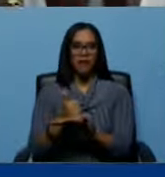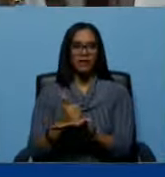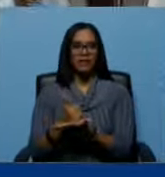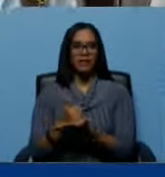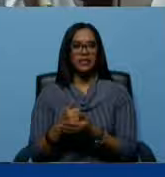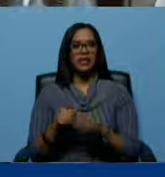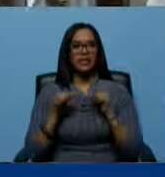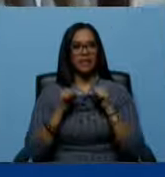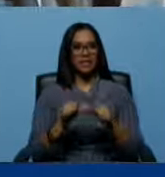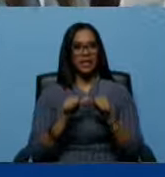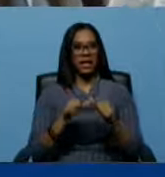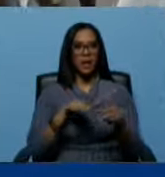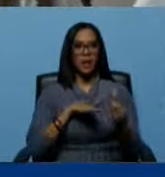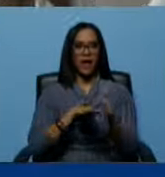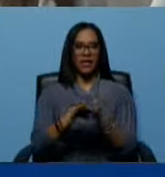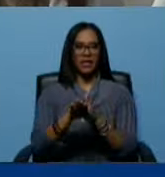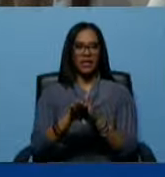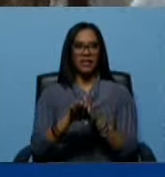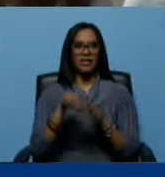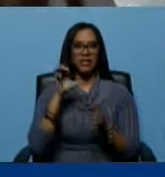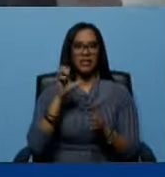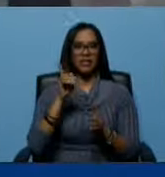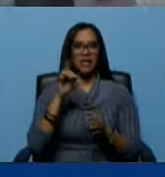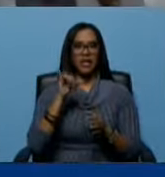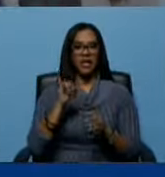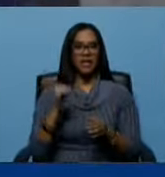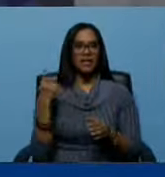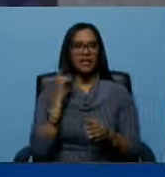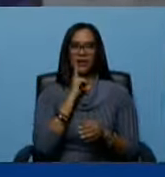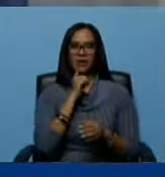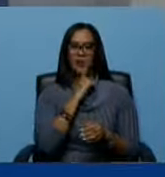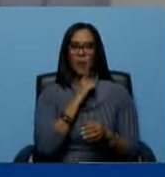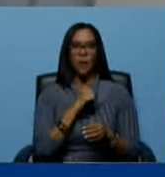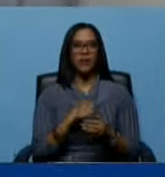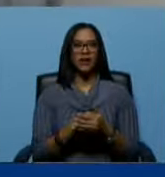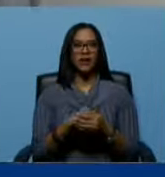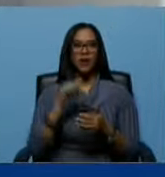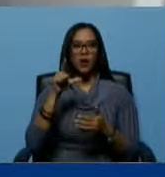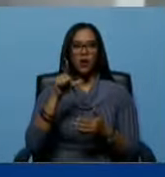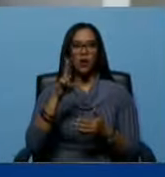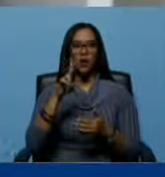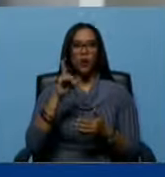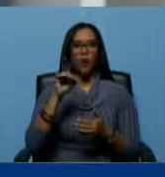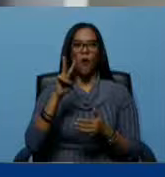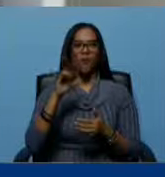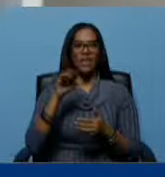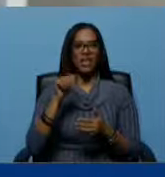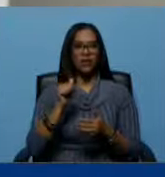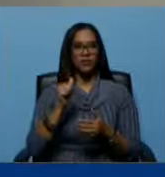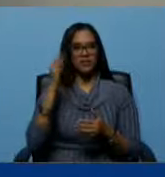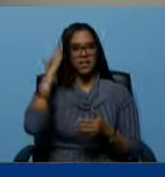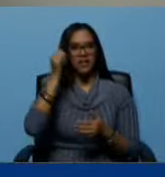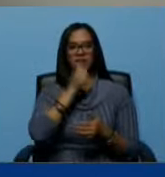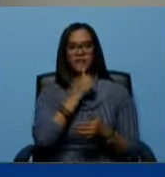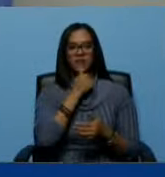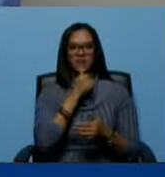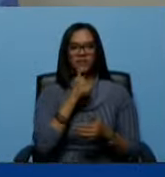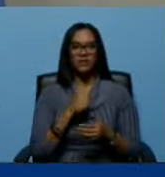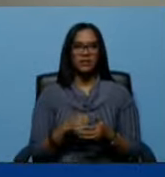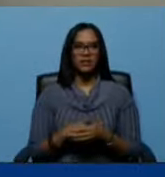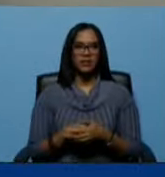y seguimos adelante aquí en este CDI que lleva el nombre del gran Ludovico Silva. ¿Tú sabes quién fue Ludovico Silva, Magali?